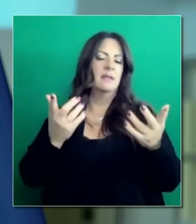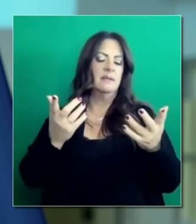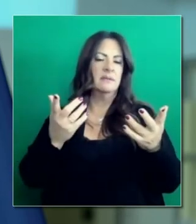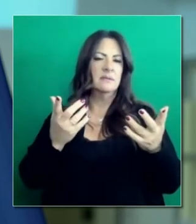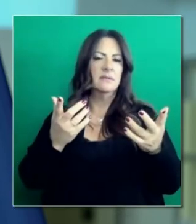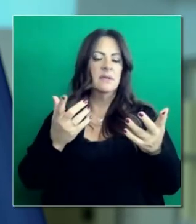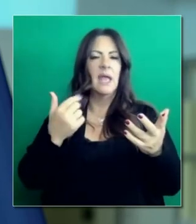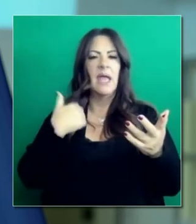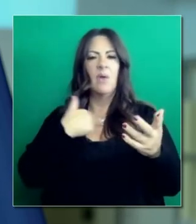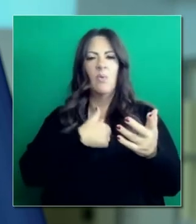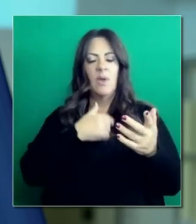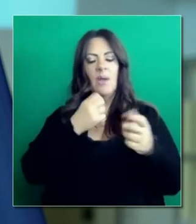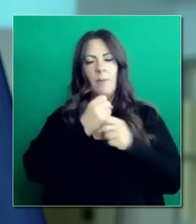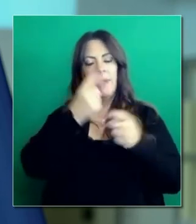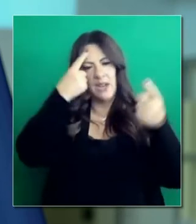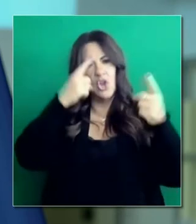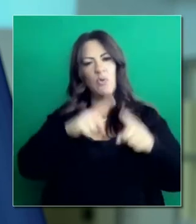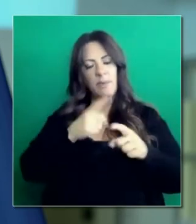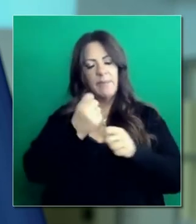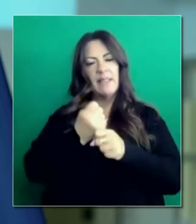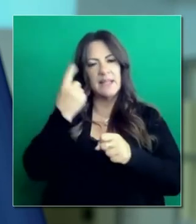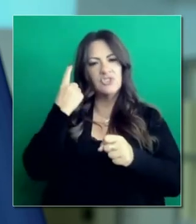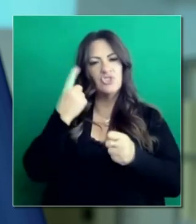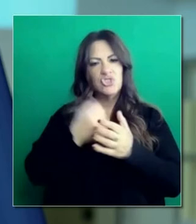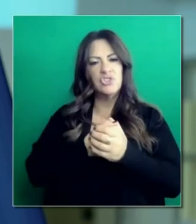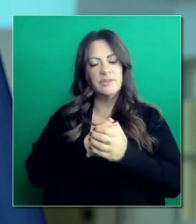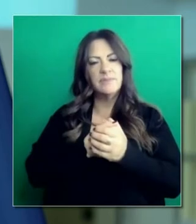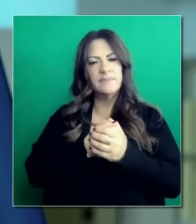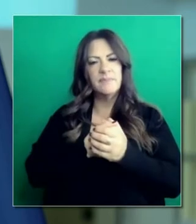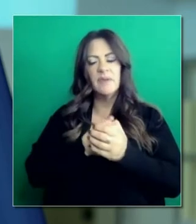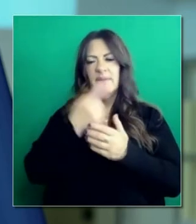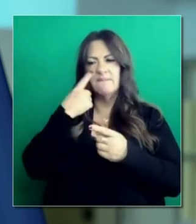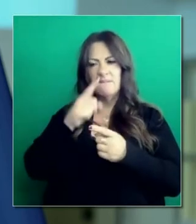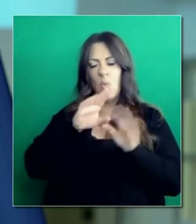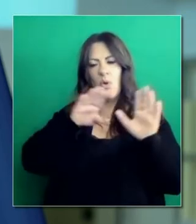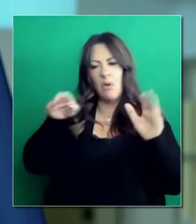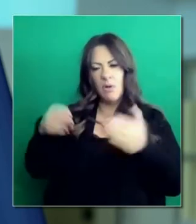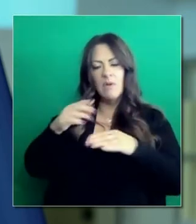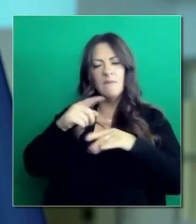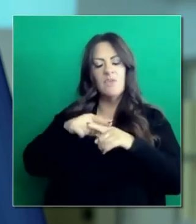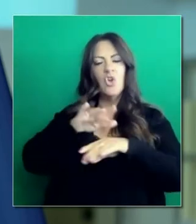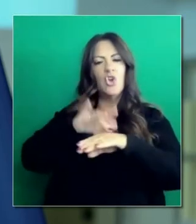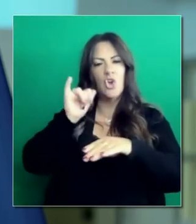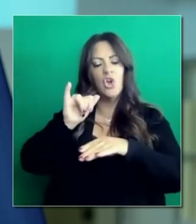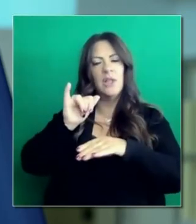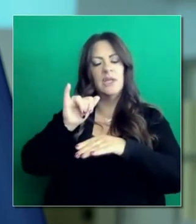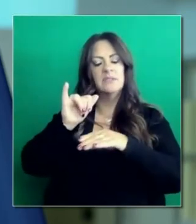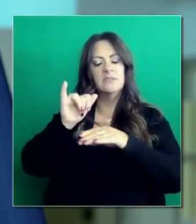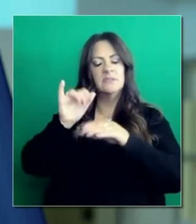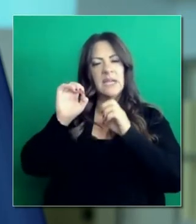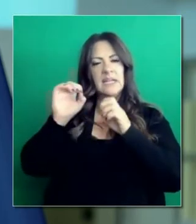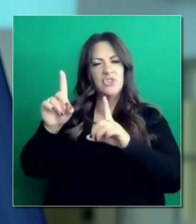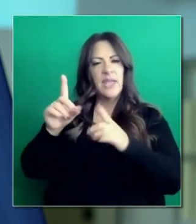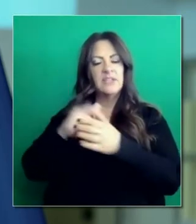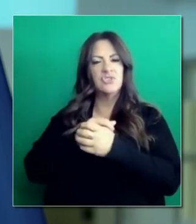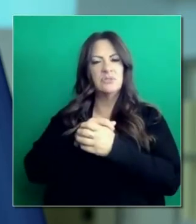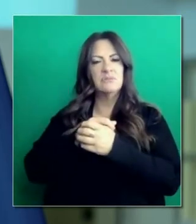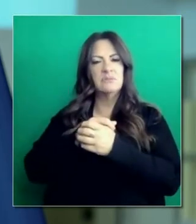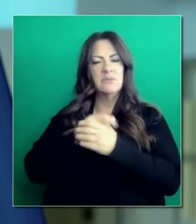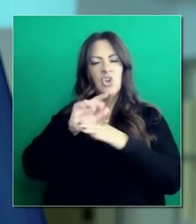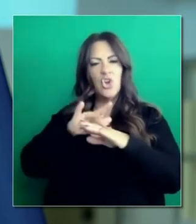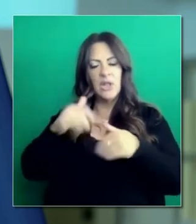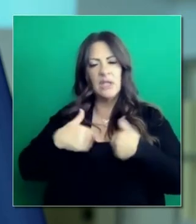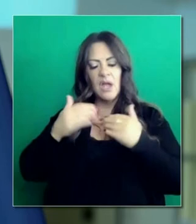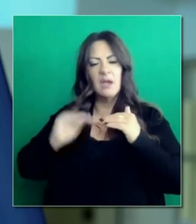obtener un resultado el año pasado para el beneficio de la educación en la edad temprana. Porque no